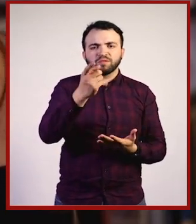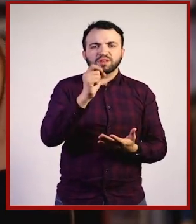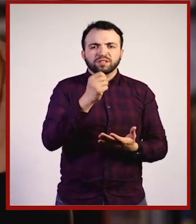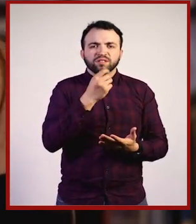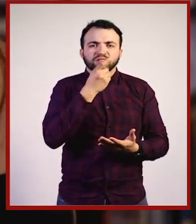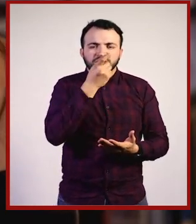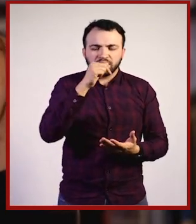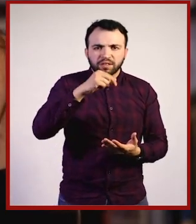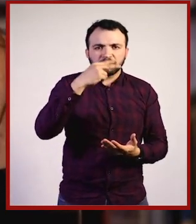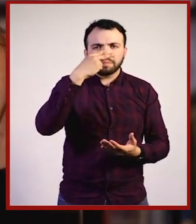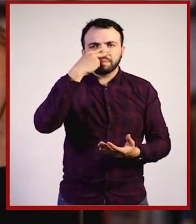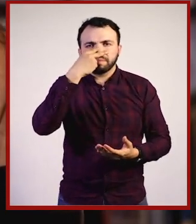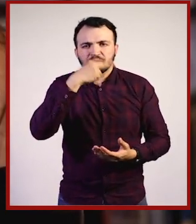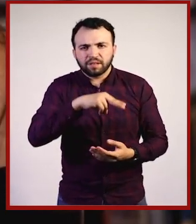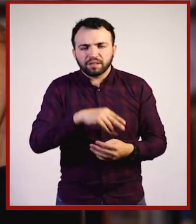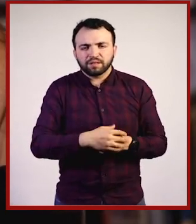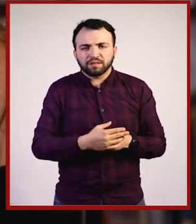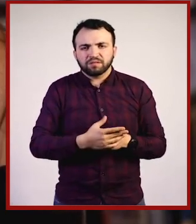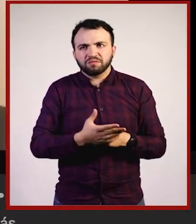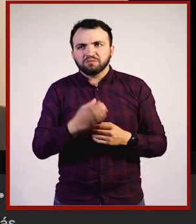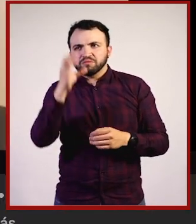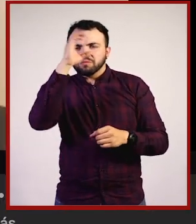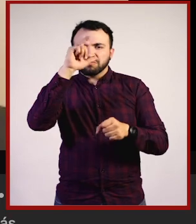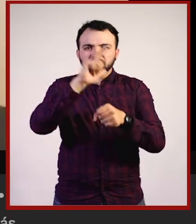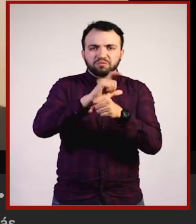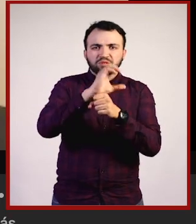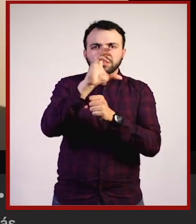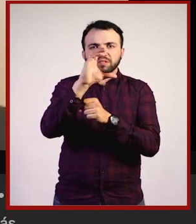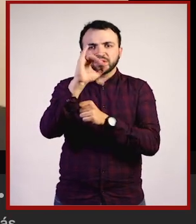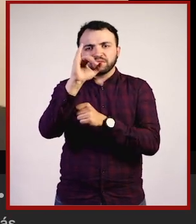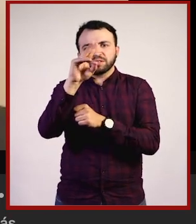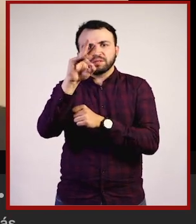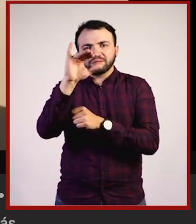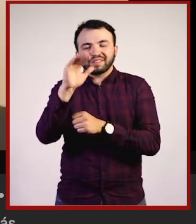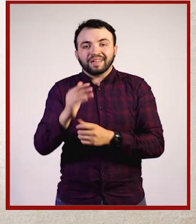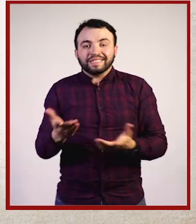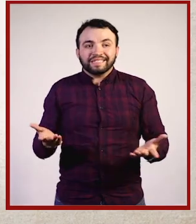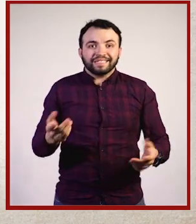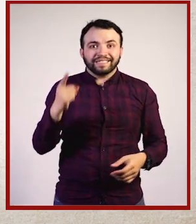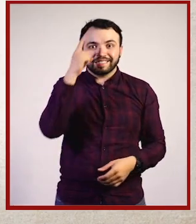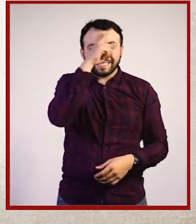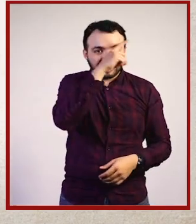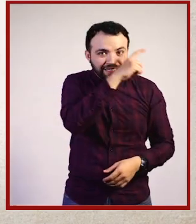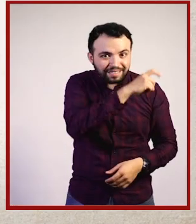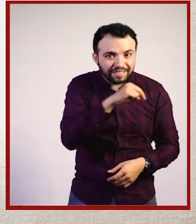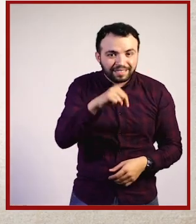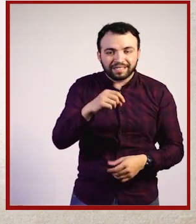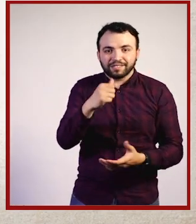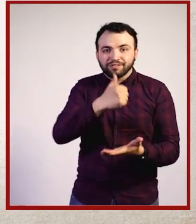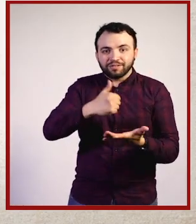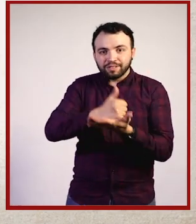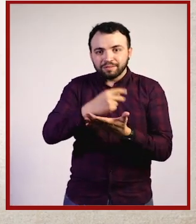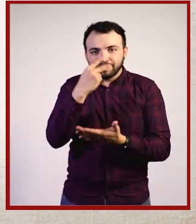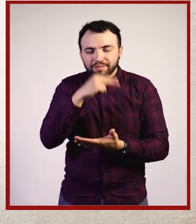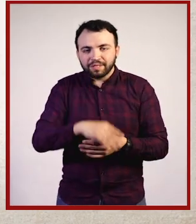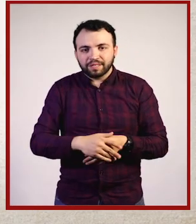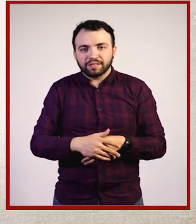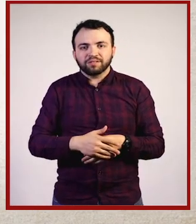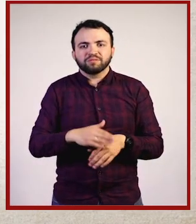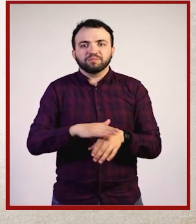respecto a la cultura cívica? La Ciudad de México es punta de lanza en cuanto a esta ley de cultura cívica, que creo que debe de reproducirse